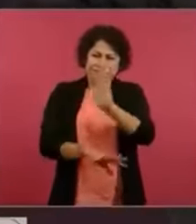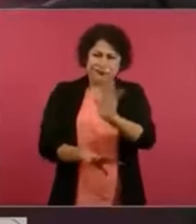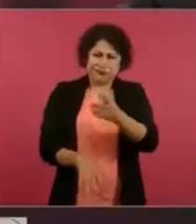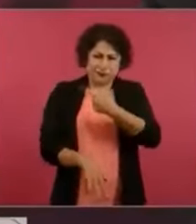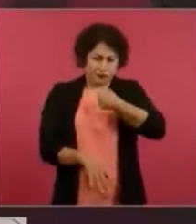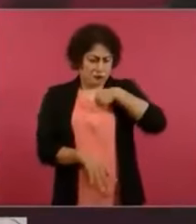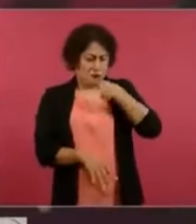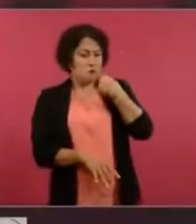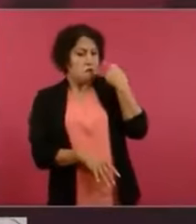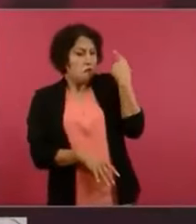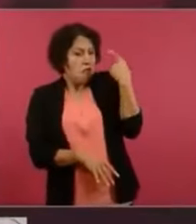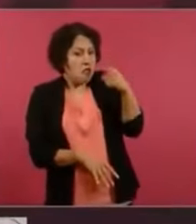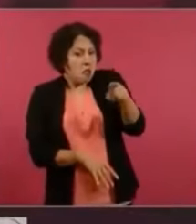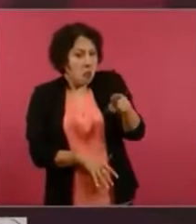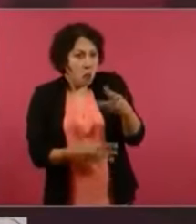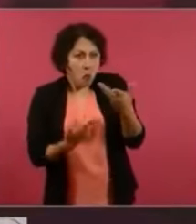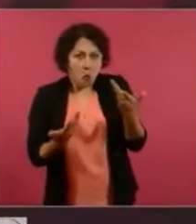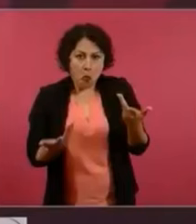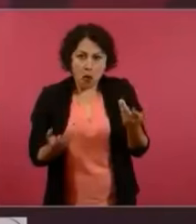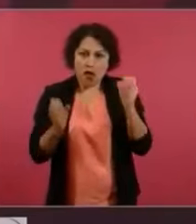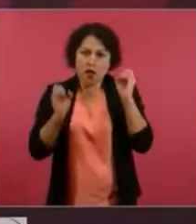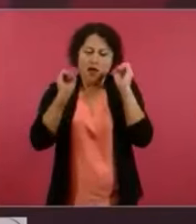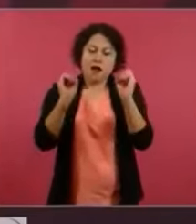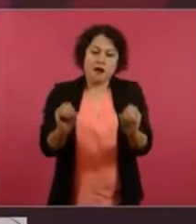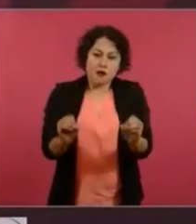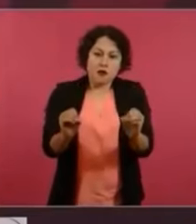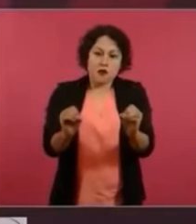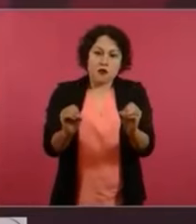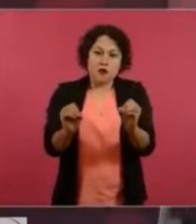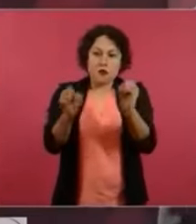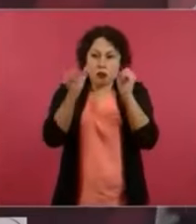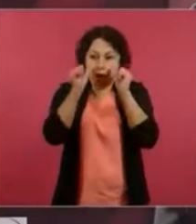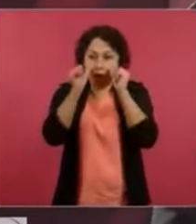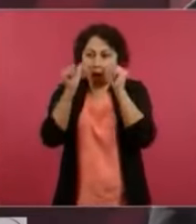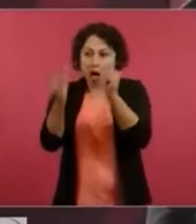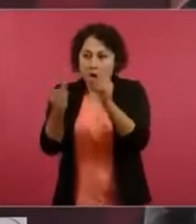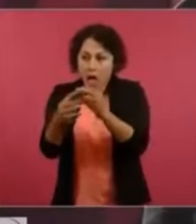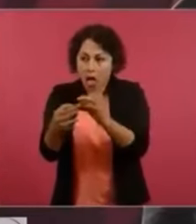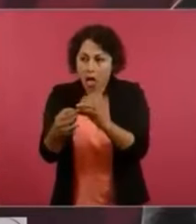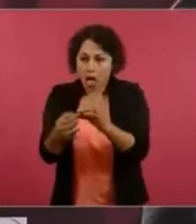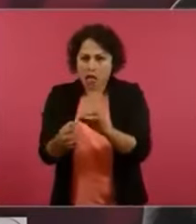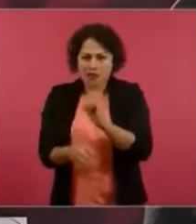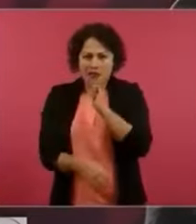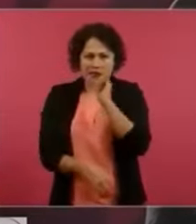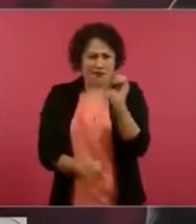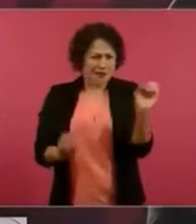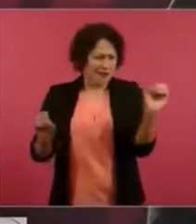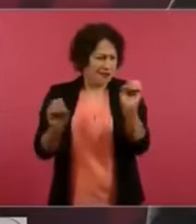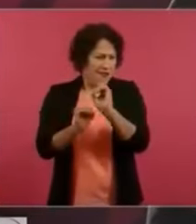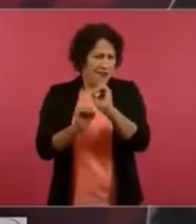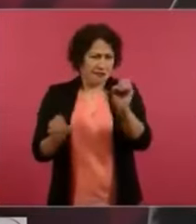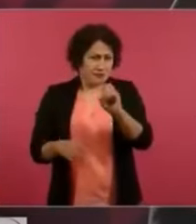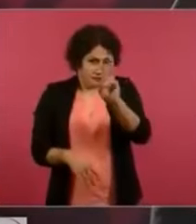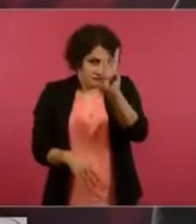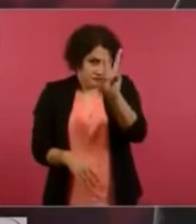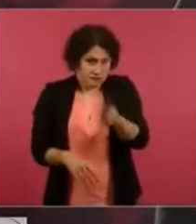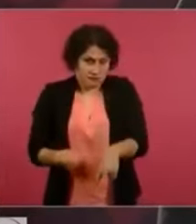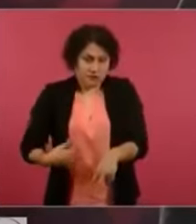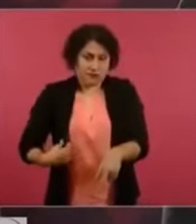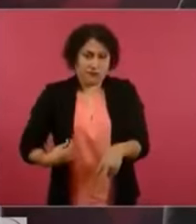atención, ya está. Ahora se me